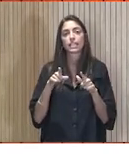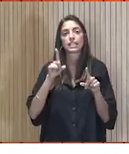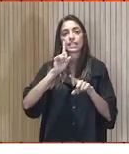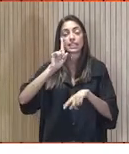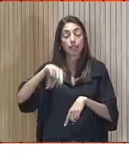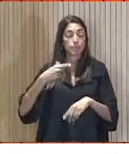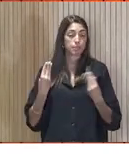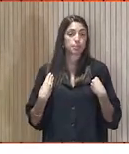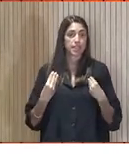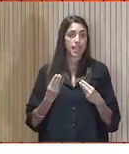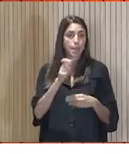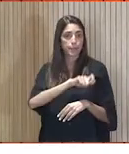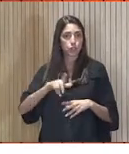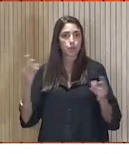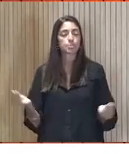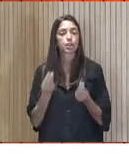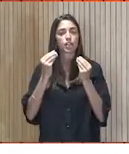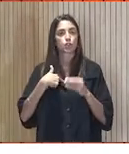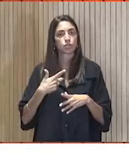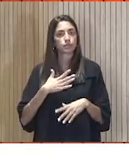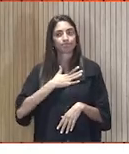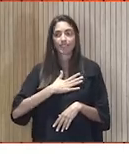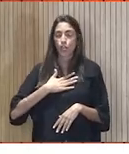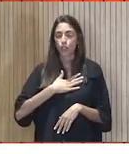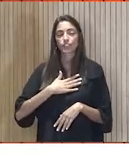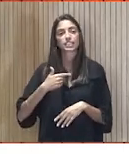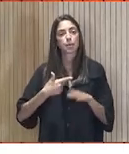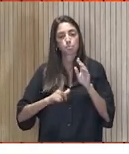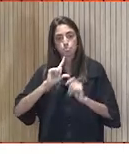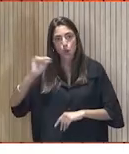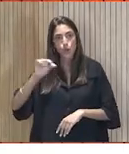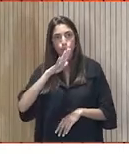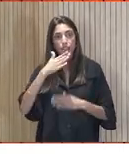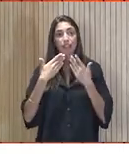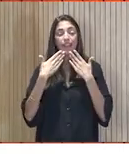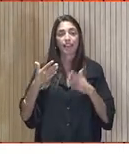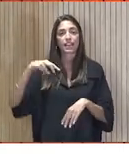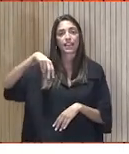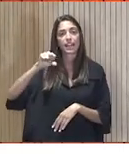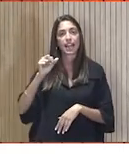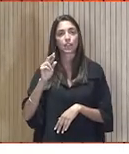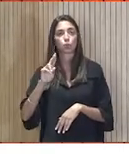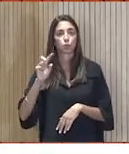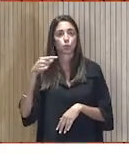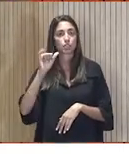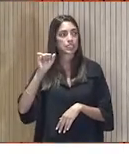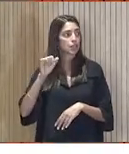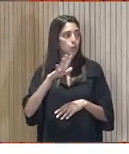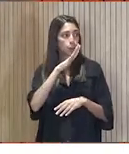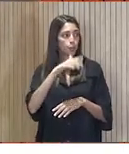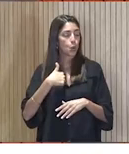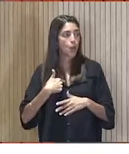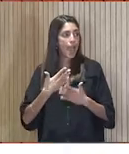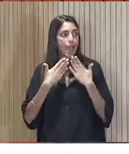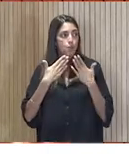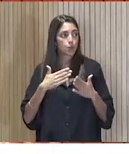me voy súper reconfortada de ver que esto es así. Gracias, Naturgy, por ayudar, como decían antes. Y ya está, que